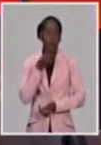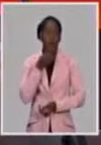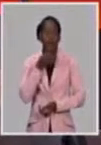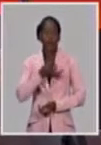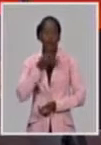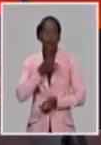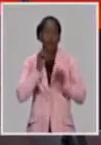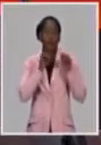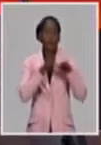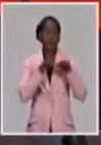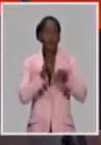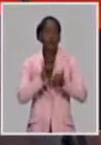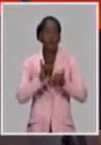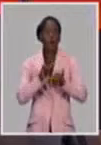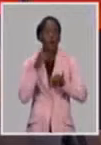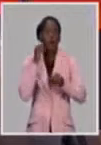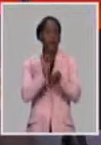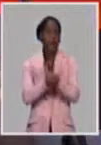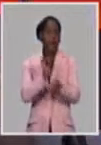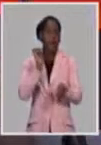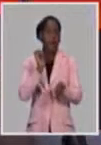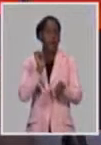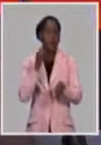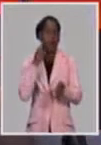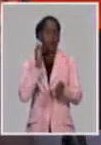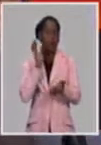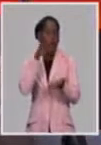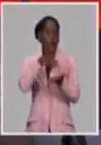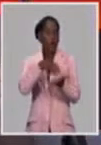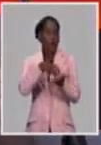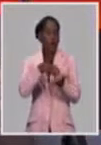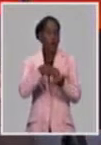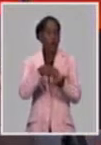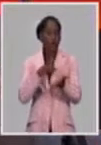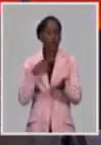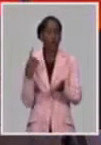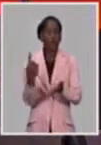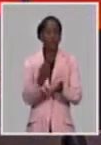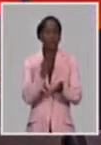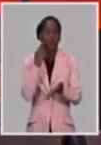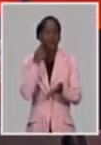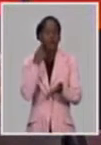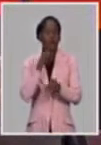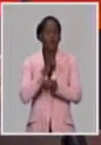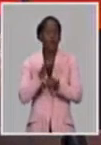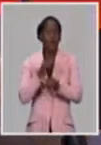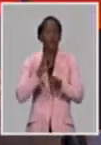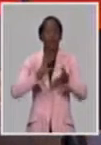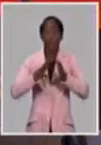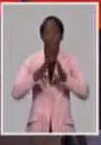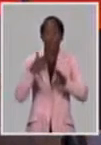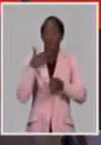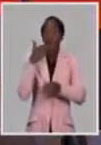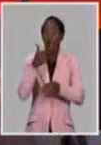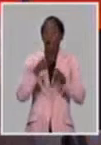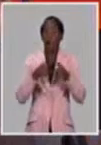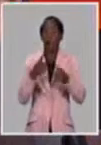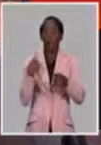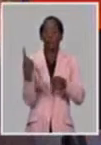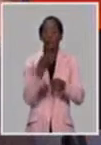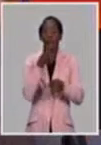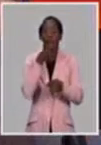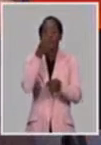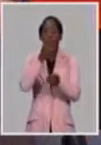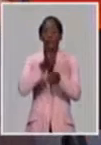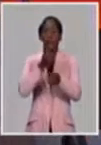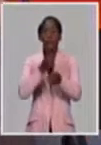es un área geográfica muy bien definida, gestionada por una entidad profesional, donde